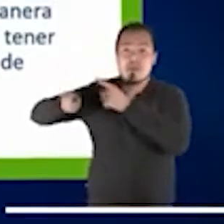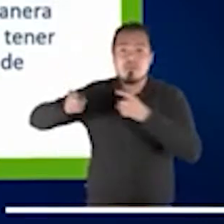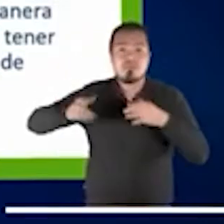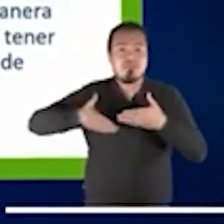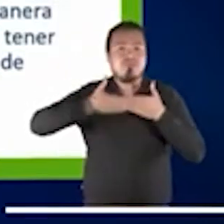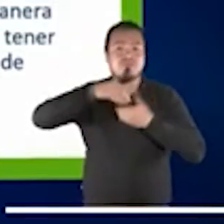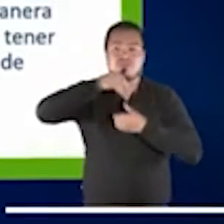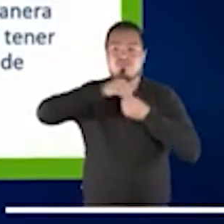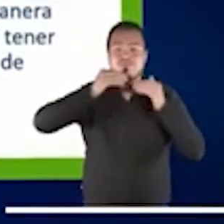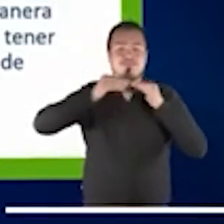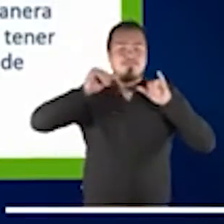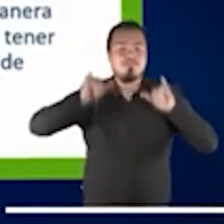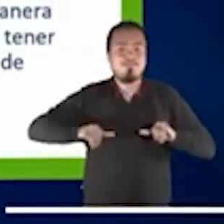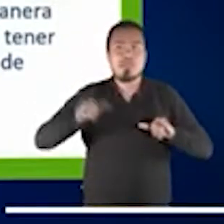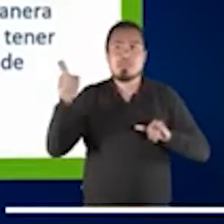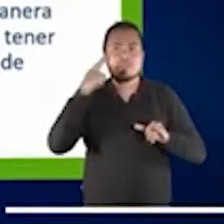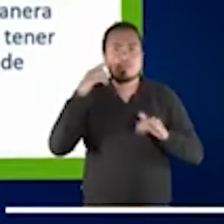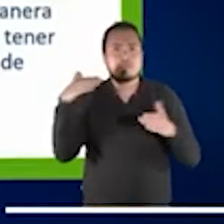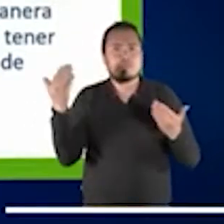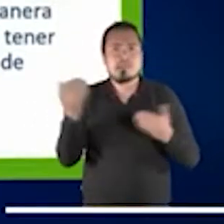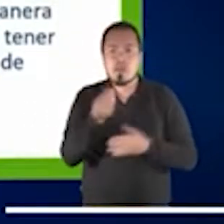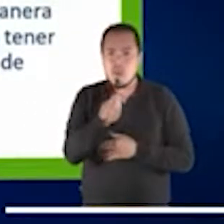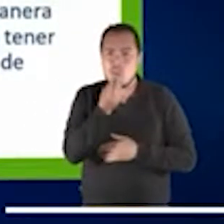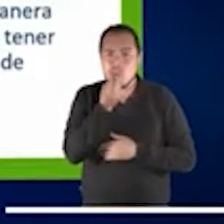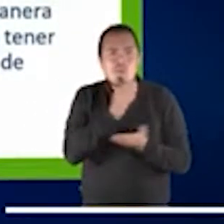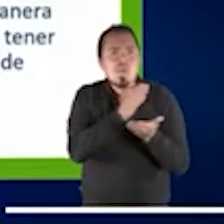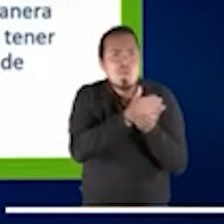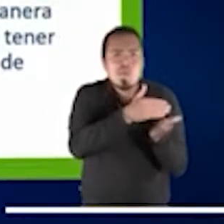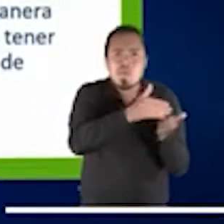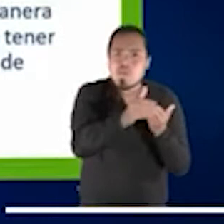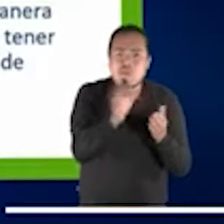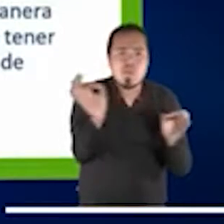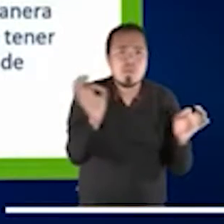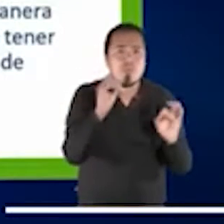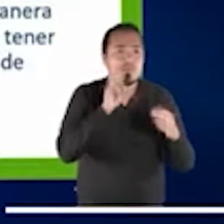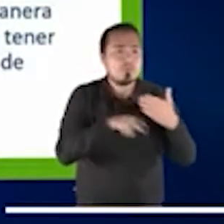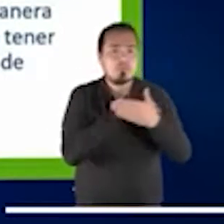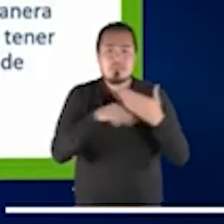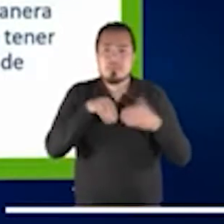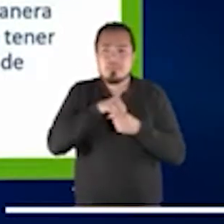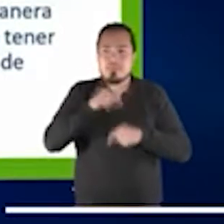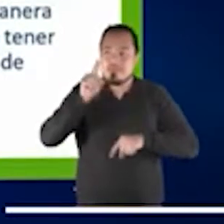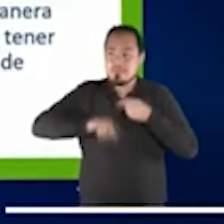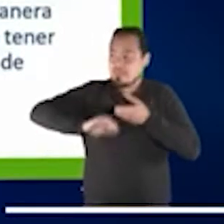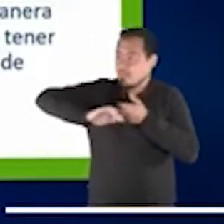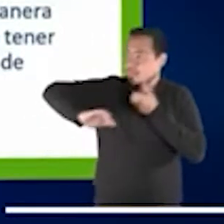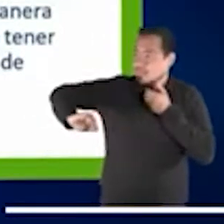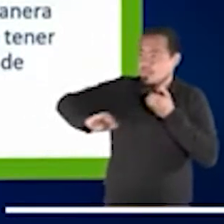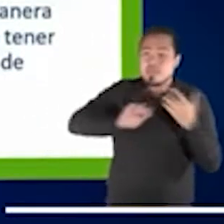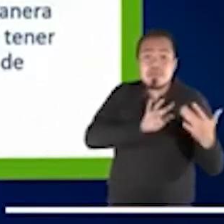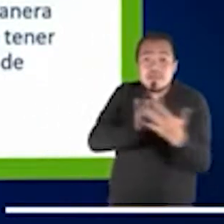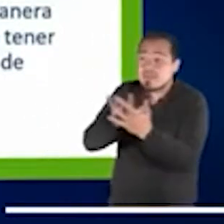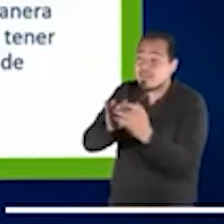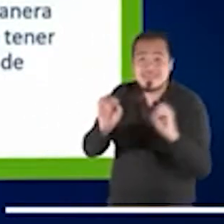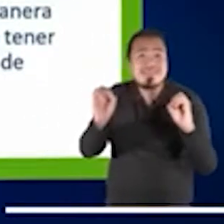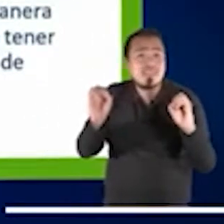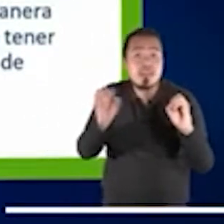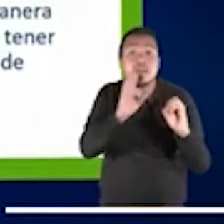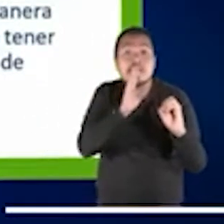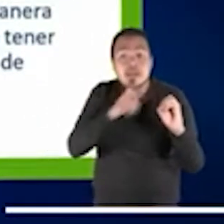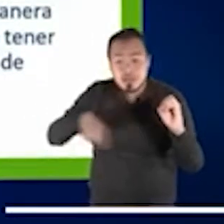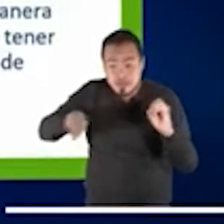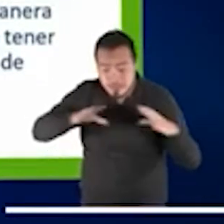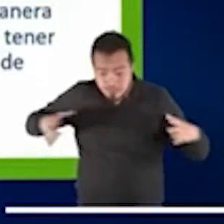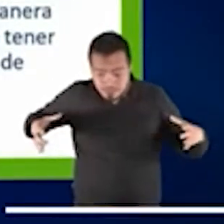los centros de detención durante un momento se pararon para no estar en contacto, para no poner a los trabajadores en